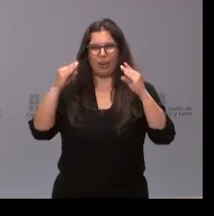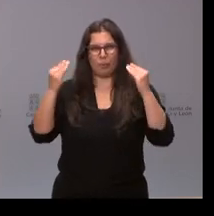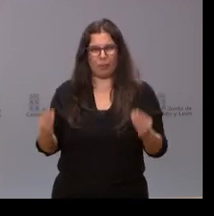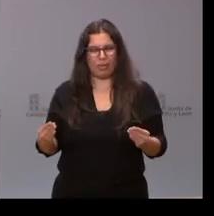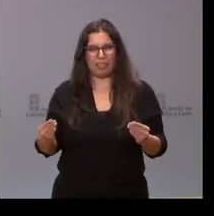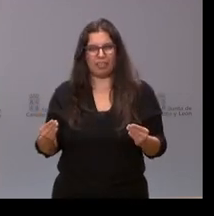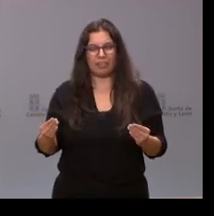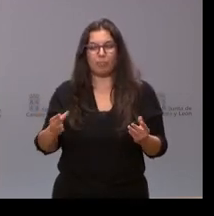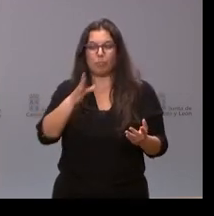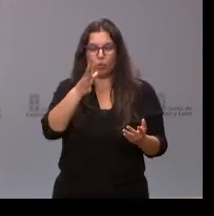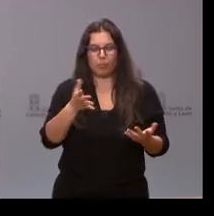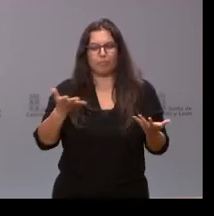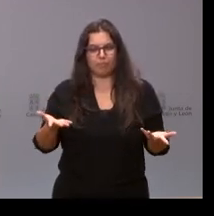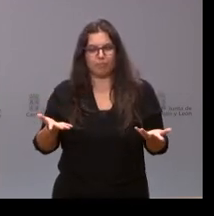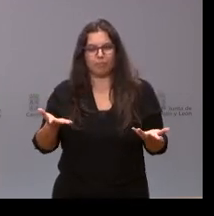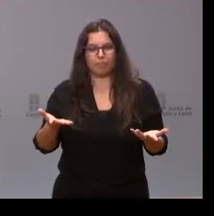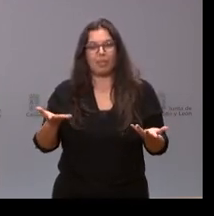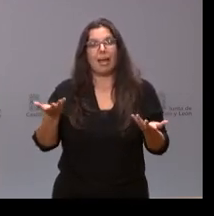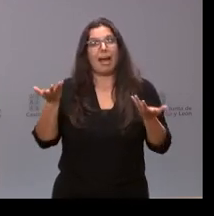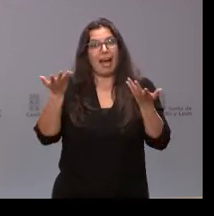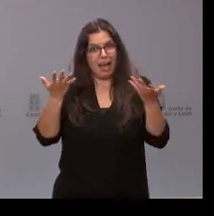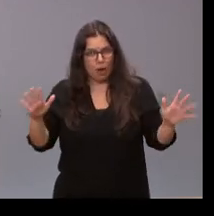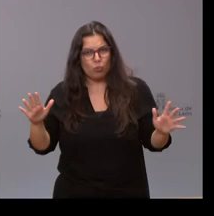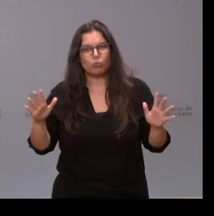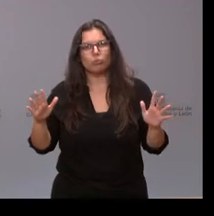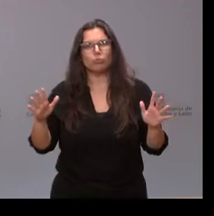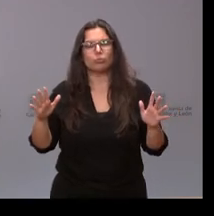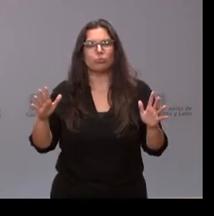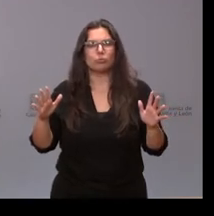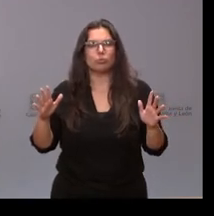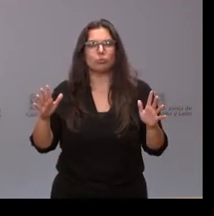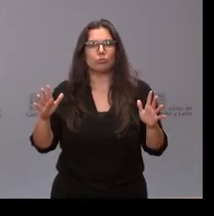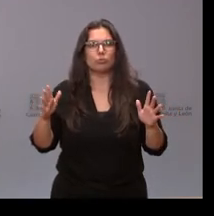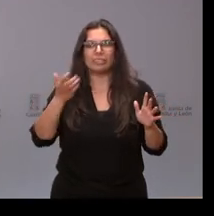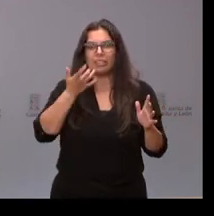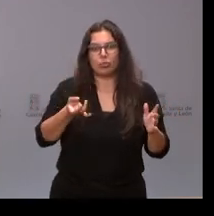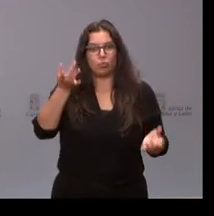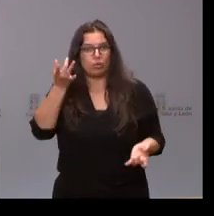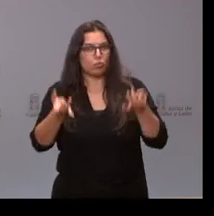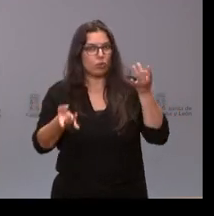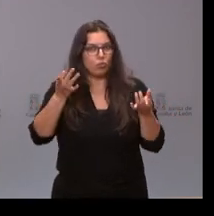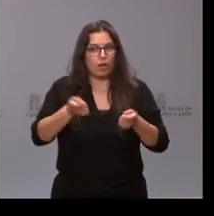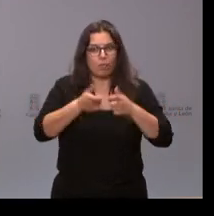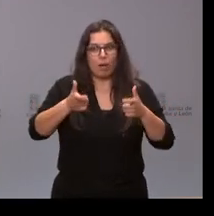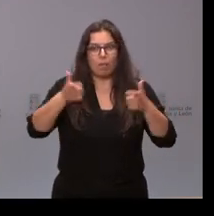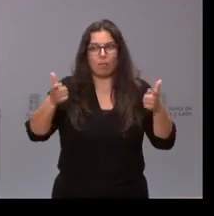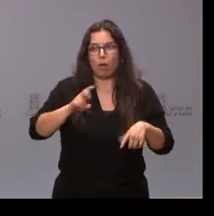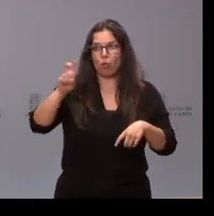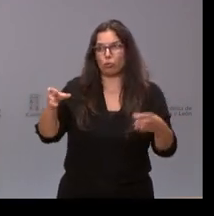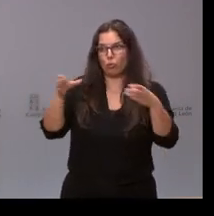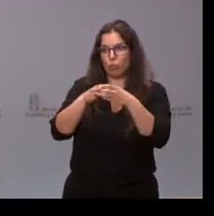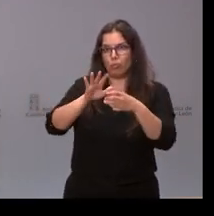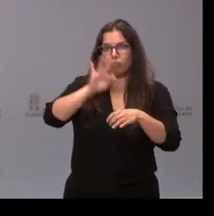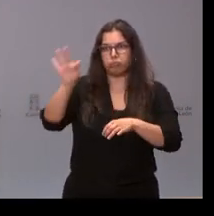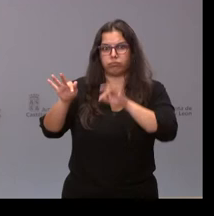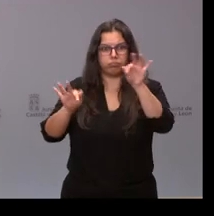compañera, en el sentido de, a pesar de que se sigan incrementando, si es que siguen apareciendo nuevos casos, nuevas cabañas afectadas, un nuevo, simplemente,